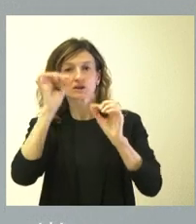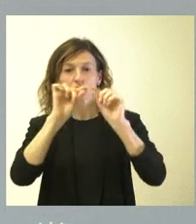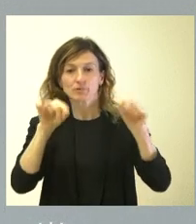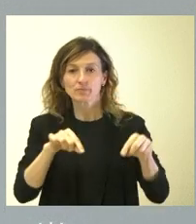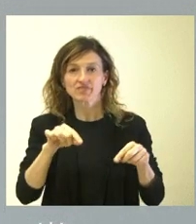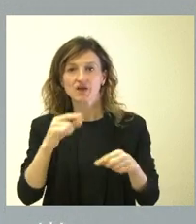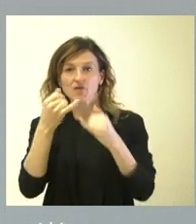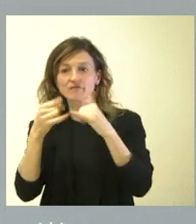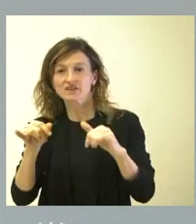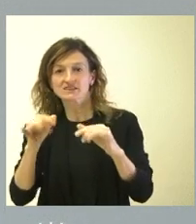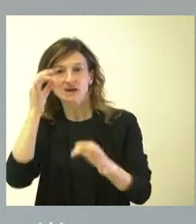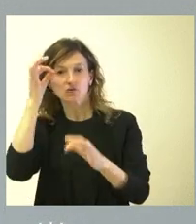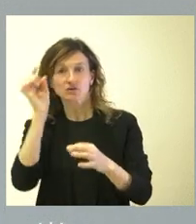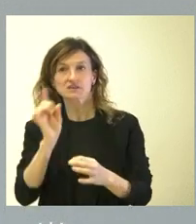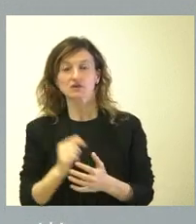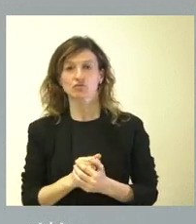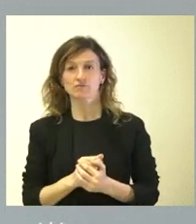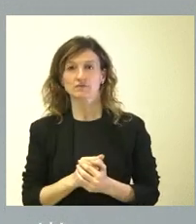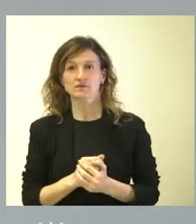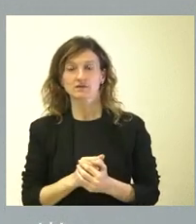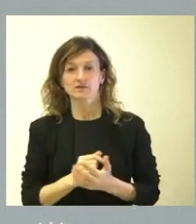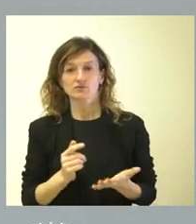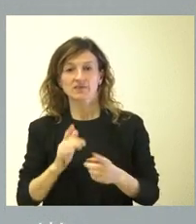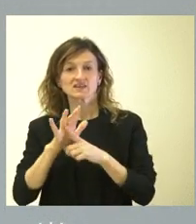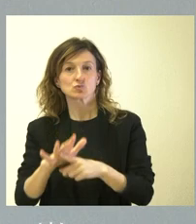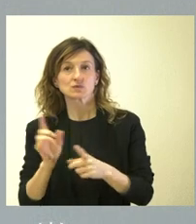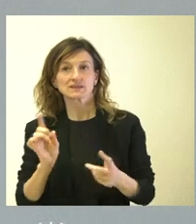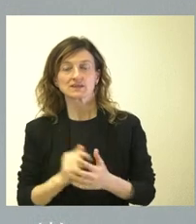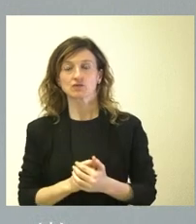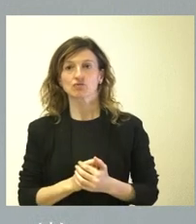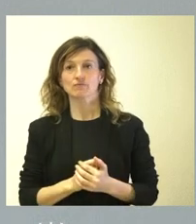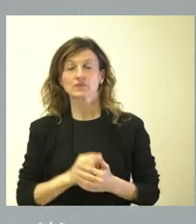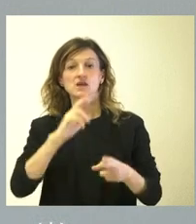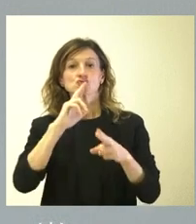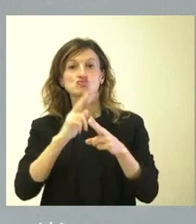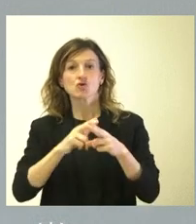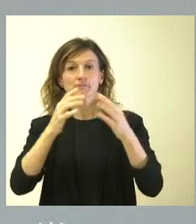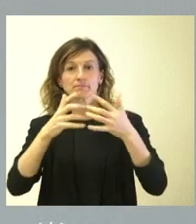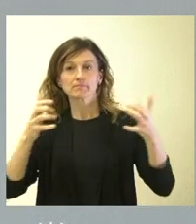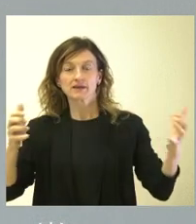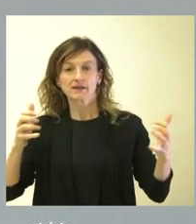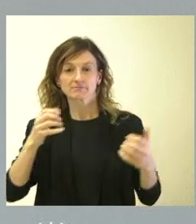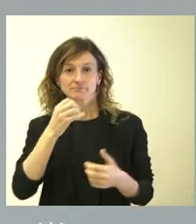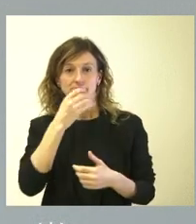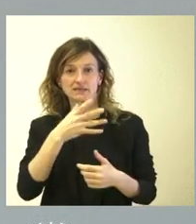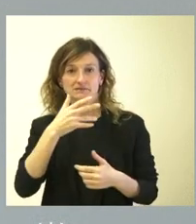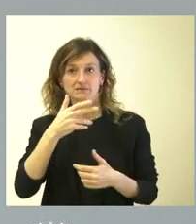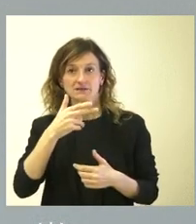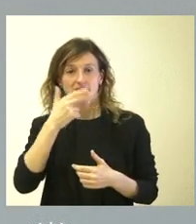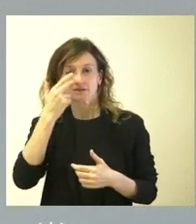manifestación concreta ni a una aclaración concreta, por lo tanto, no es excluyente como tal. La denominación de esta nueva declaración de interés cultural se llama